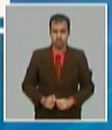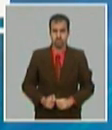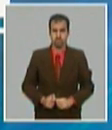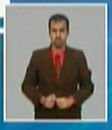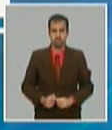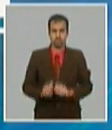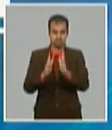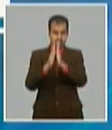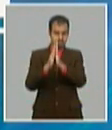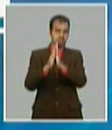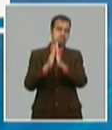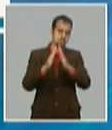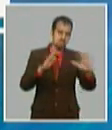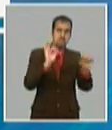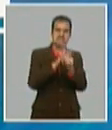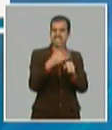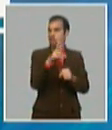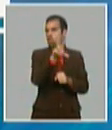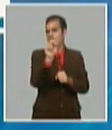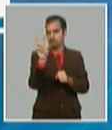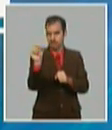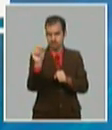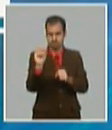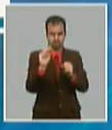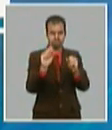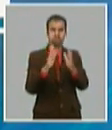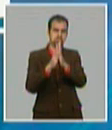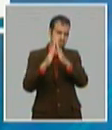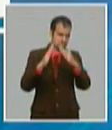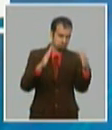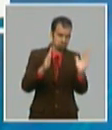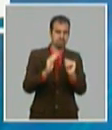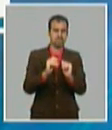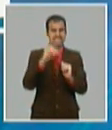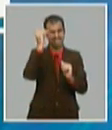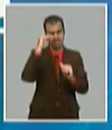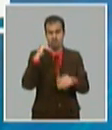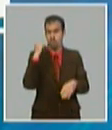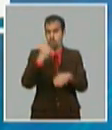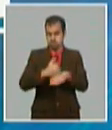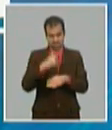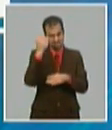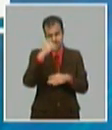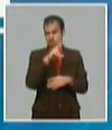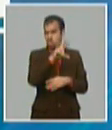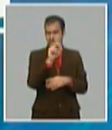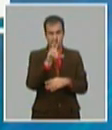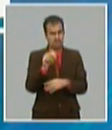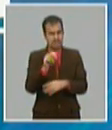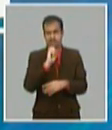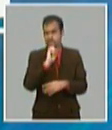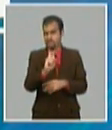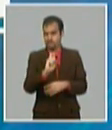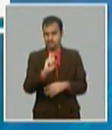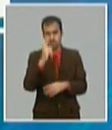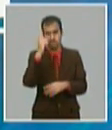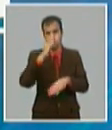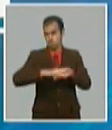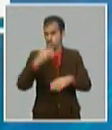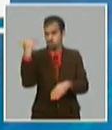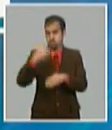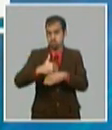entramos en el 2020 y a pesar del bloqueo que ya sabíamos que el 20 iba a ser un año duro volvimos a proponernos crecer